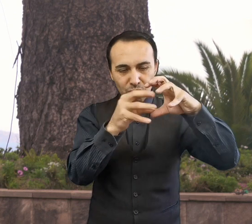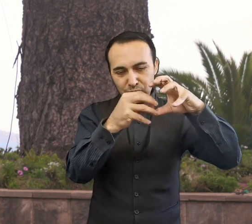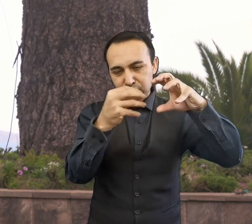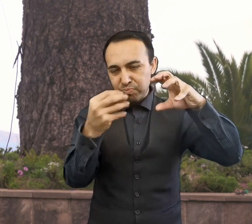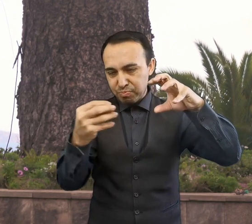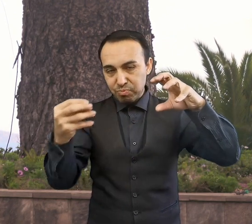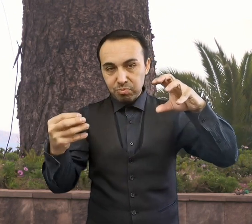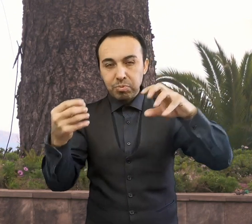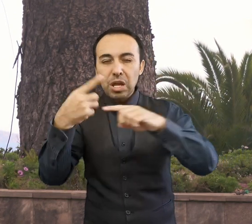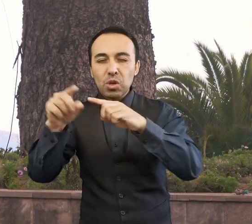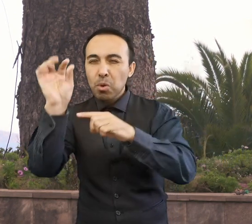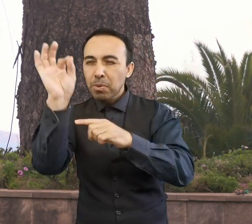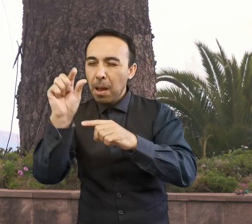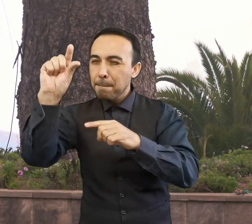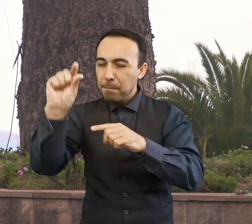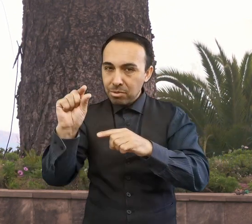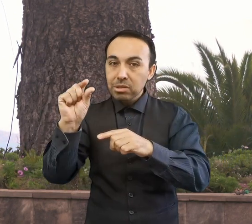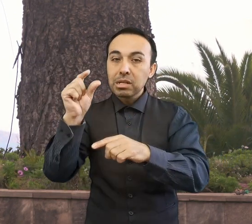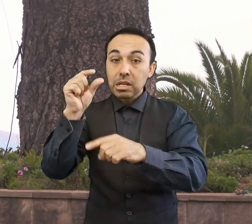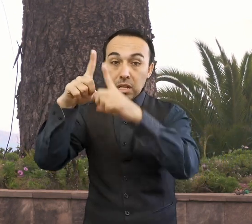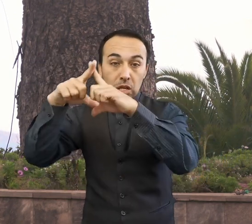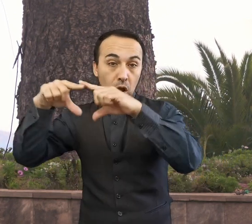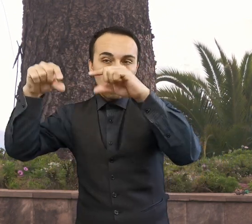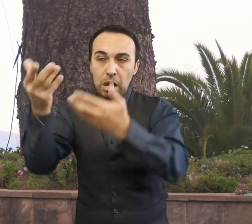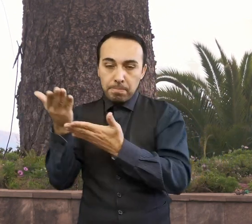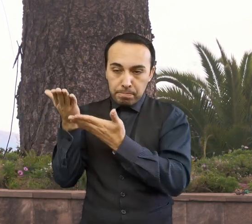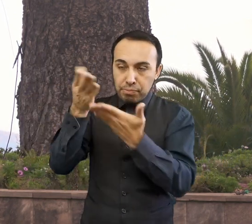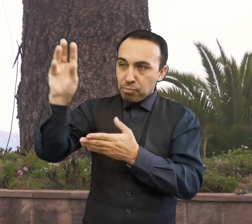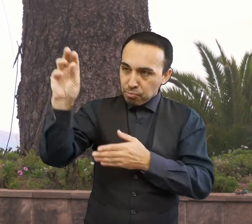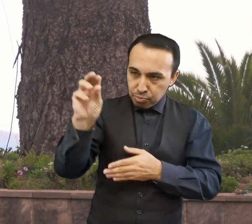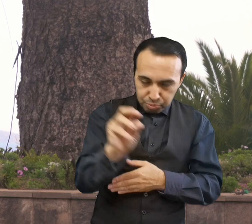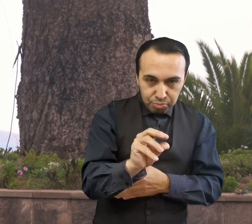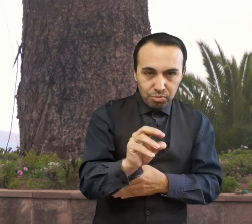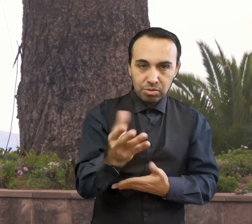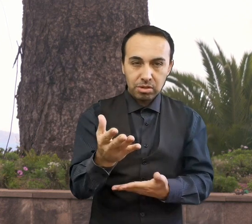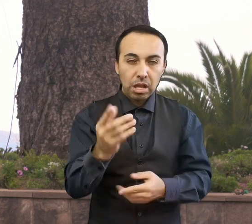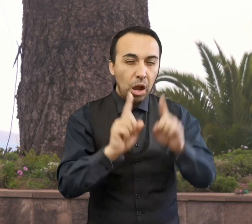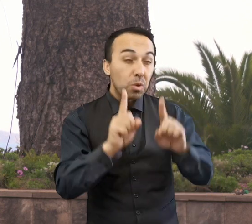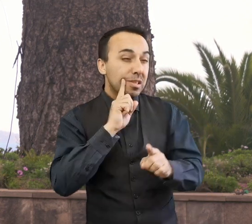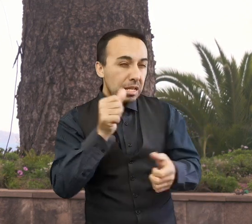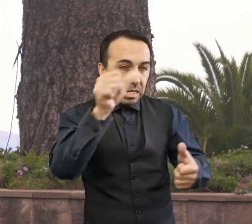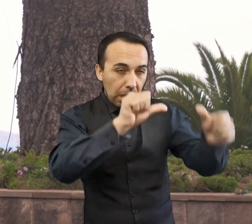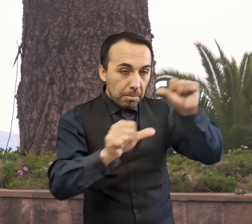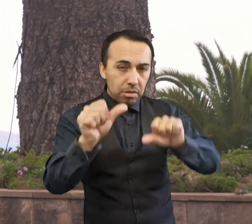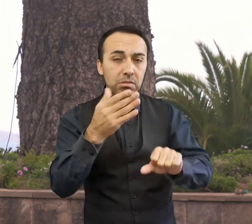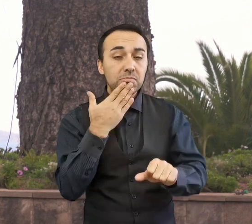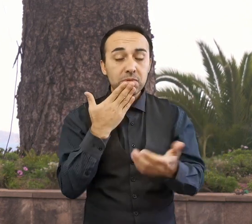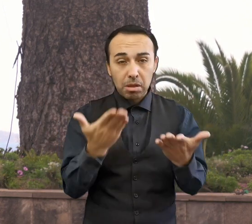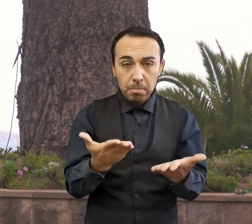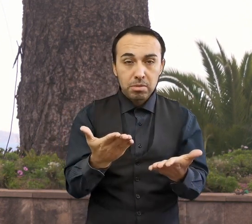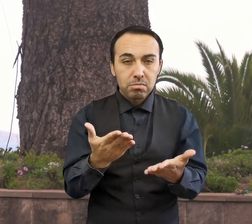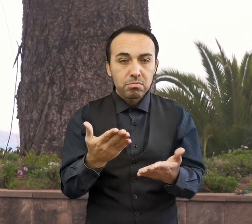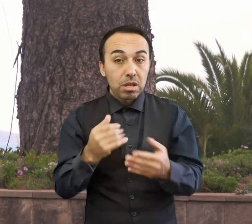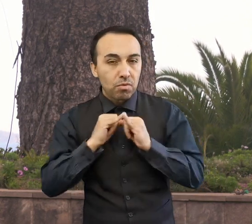lo demuestran sus piedades químicas y mineralógicas, pero también las estadísticas recopiladas en el último tiempo. Sin embargo, es